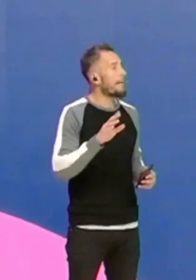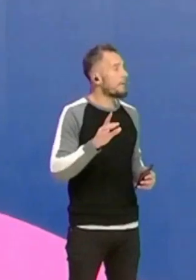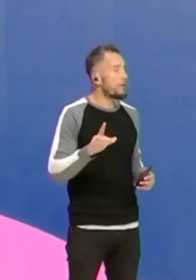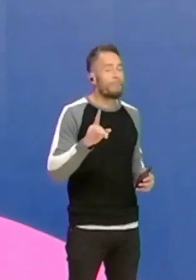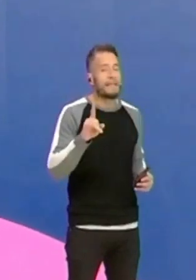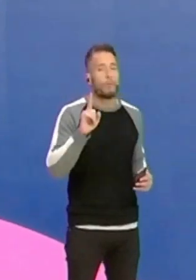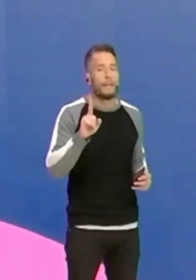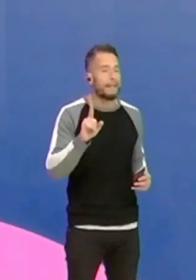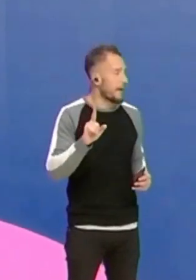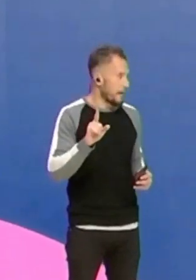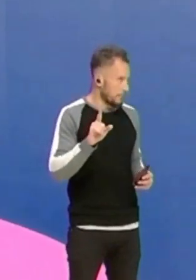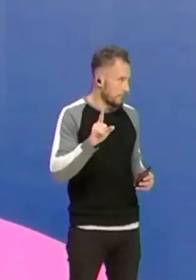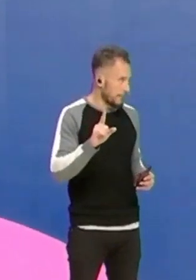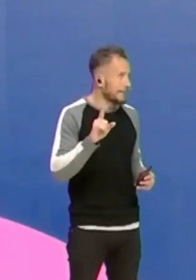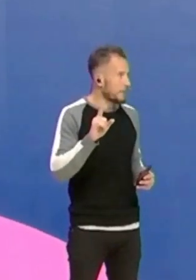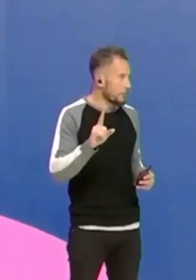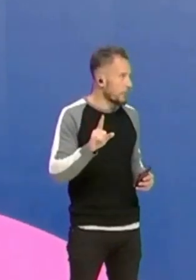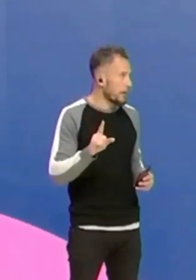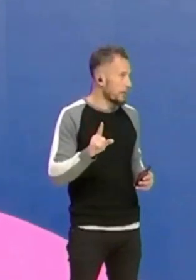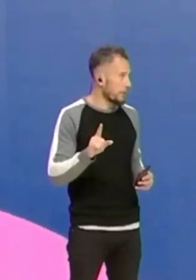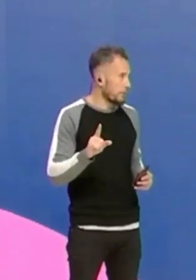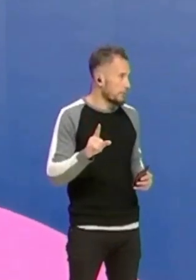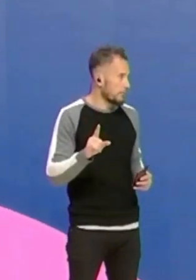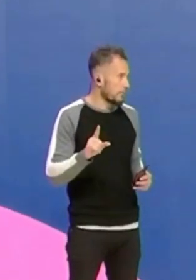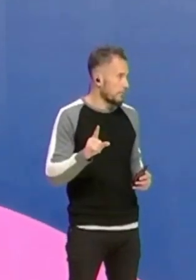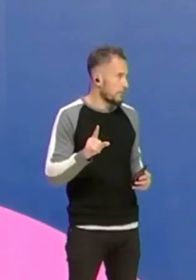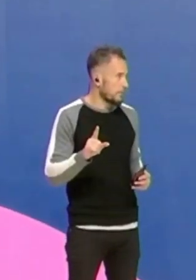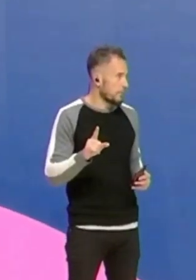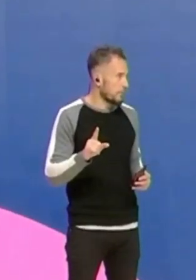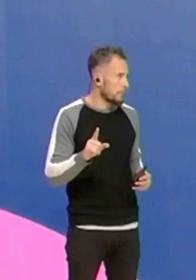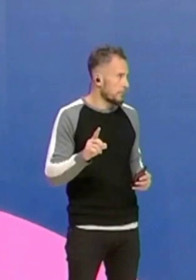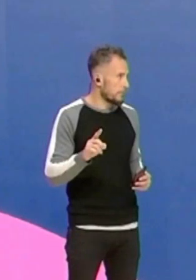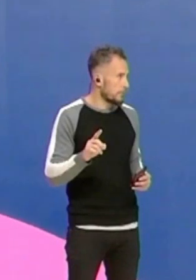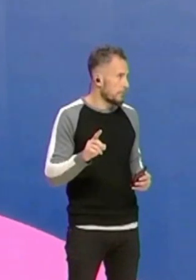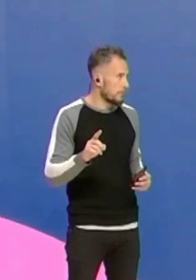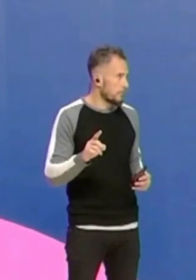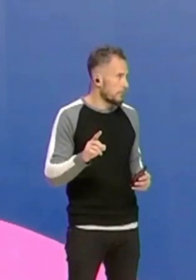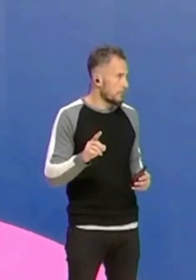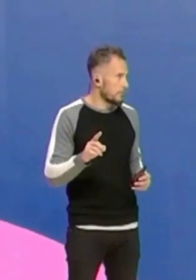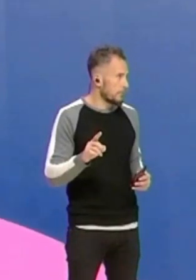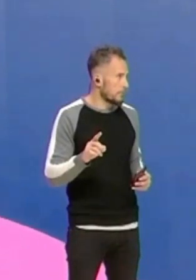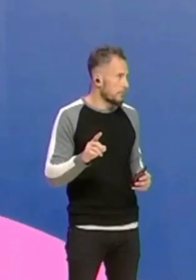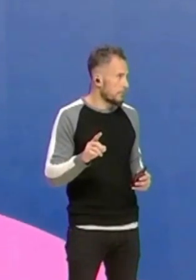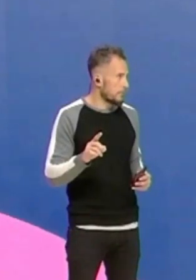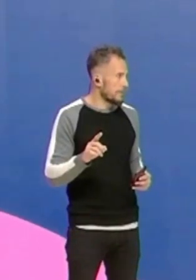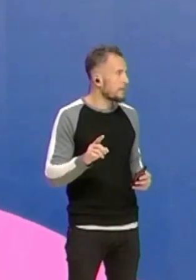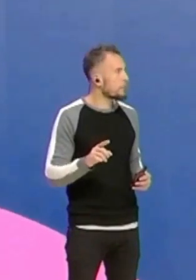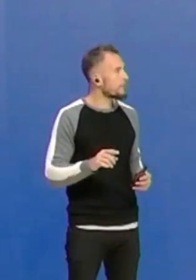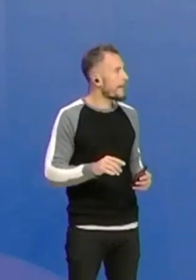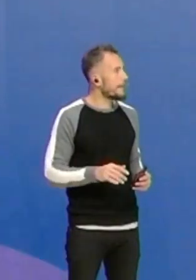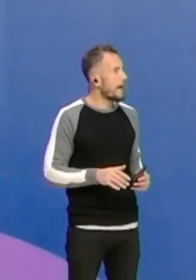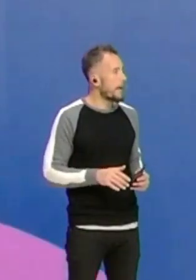Atención Villa Urquiza, atención con esto. Celebrarán los 130 años del Hogar La Providencia.